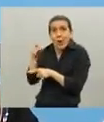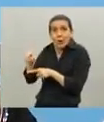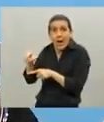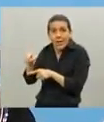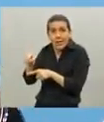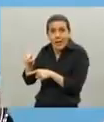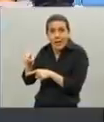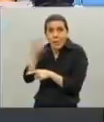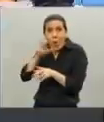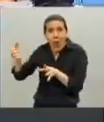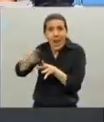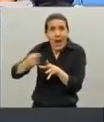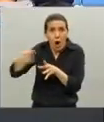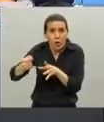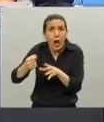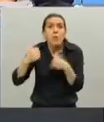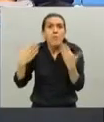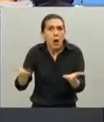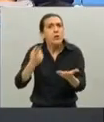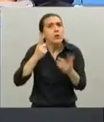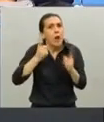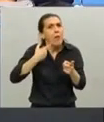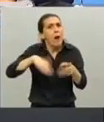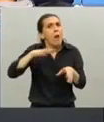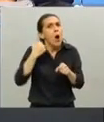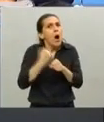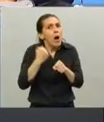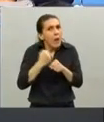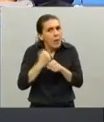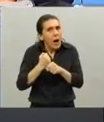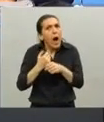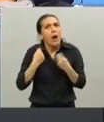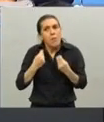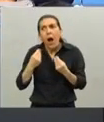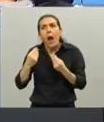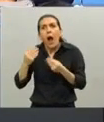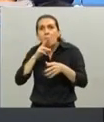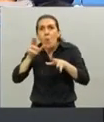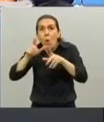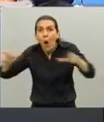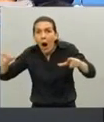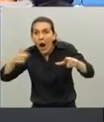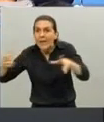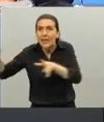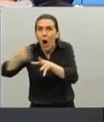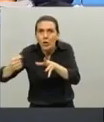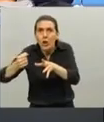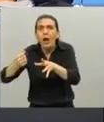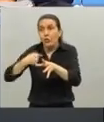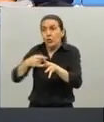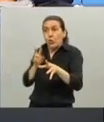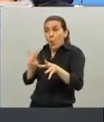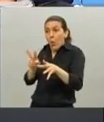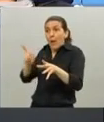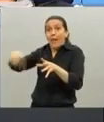a hacer todo lo necesario para que puedan seguir haciendo y cuidando su salud al mismo tiempo.